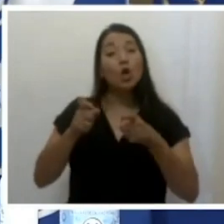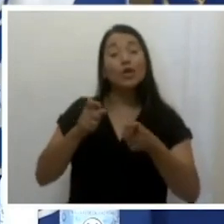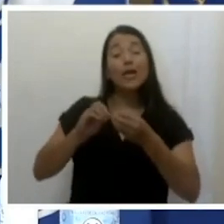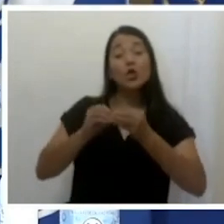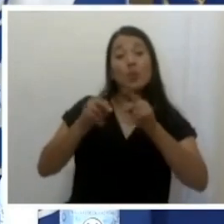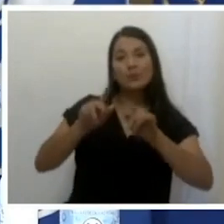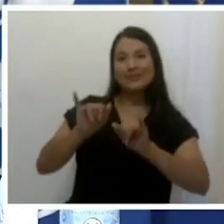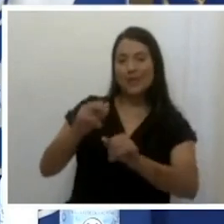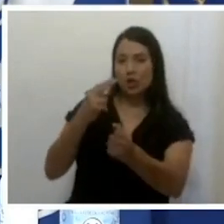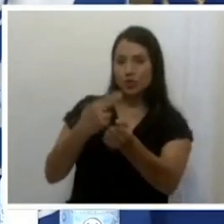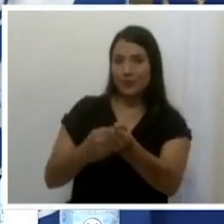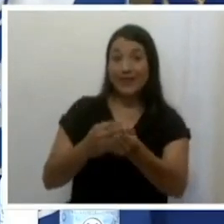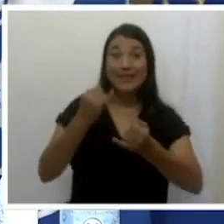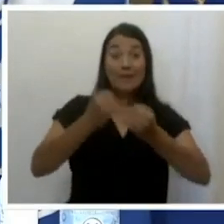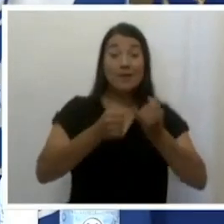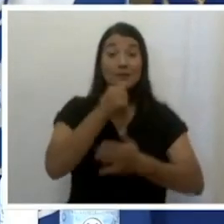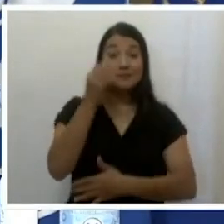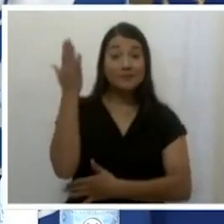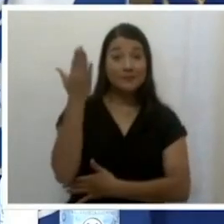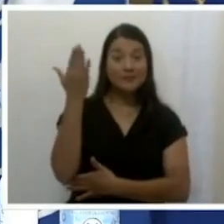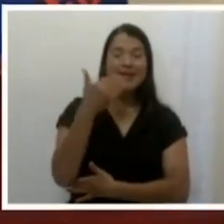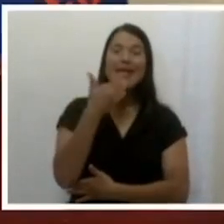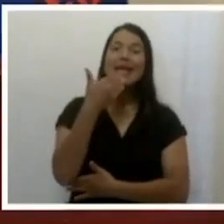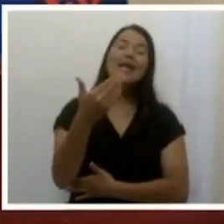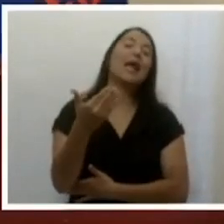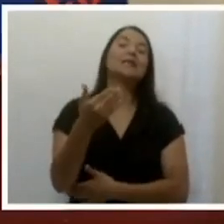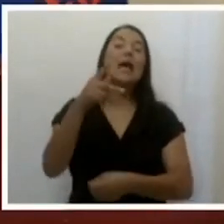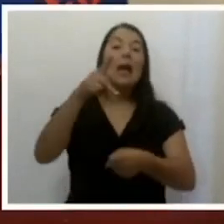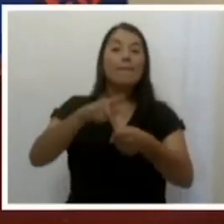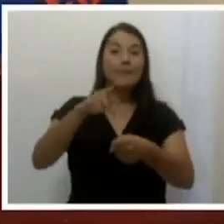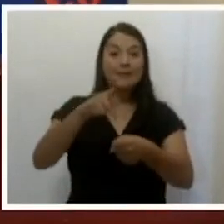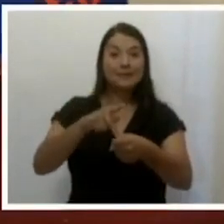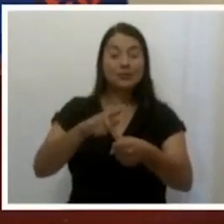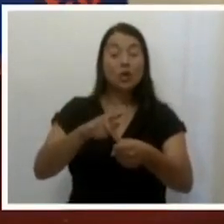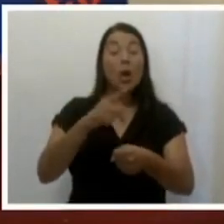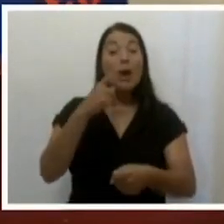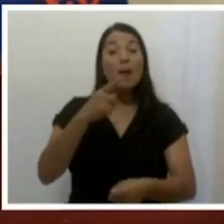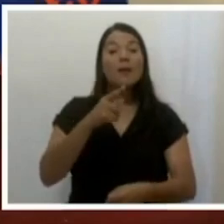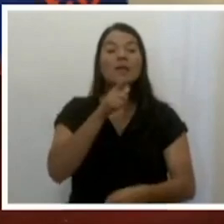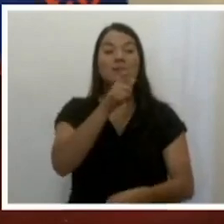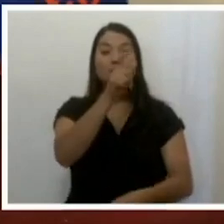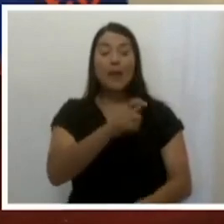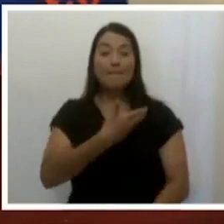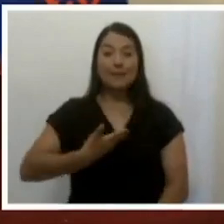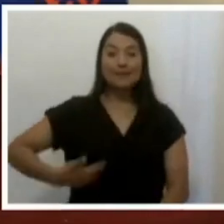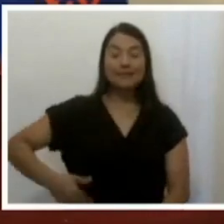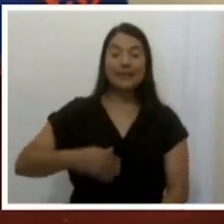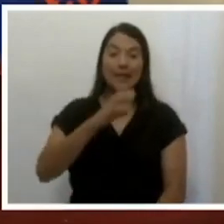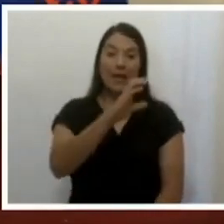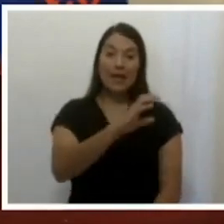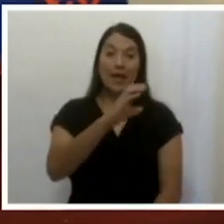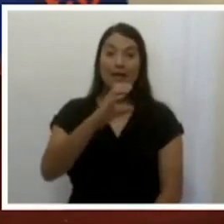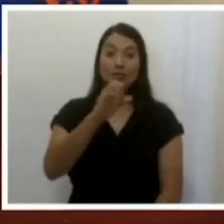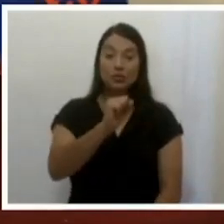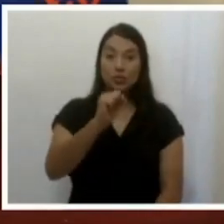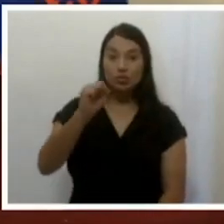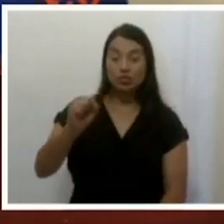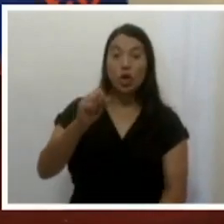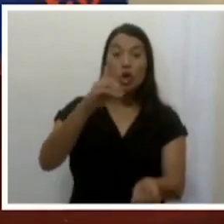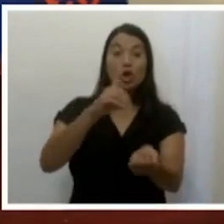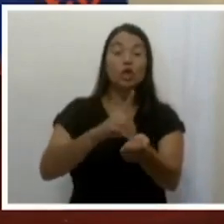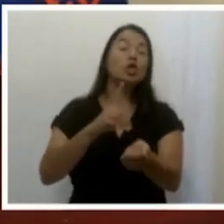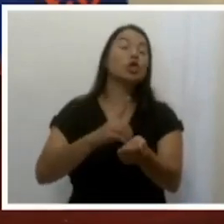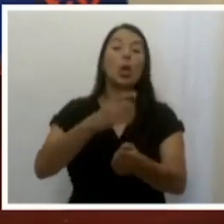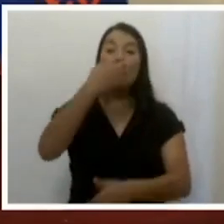concluida esta conferencia de prensa, agradecemos la participación del presidente de la Caja Costarricense de Seguro Social, el